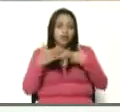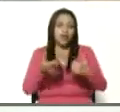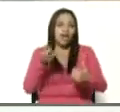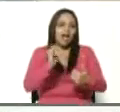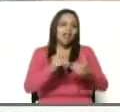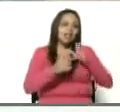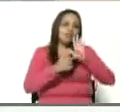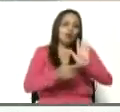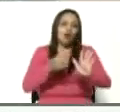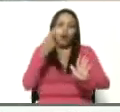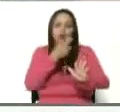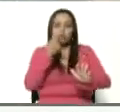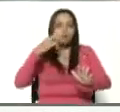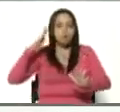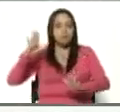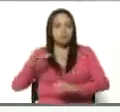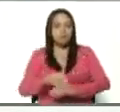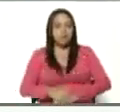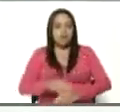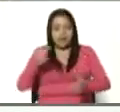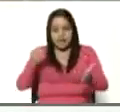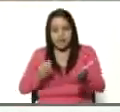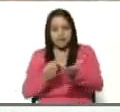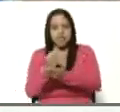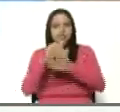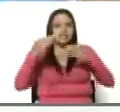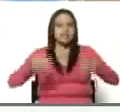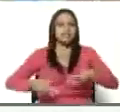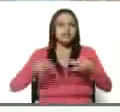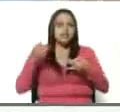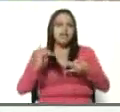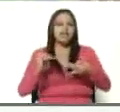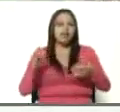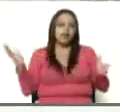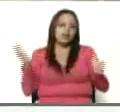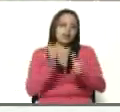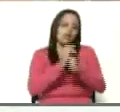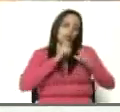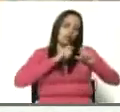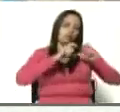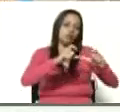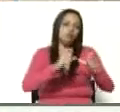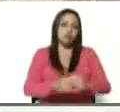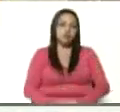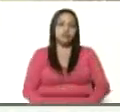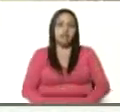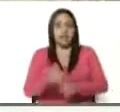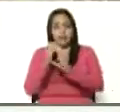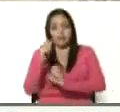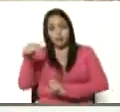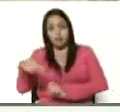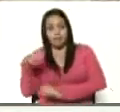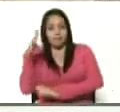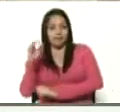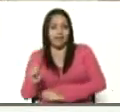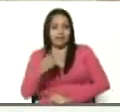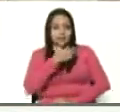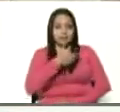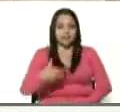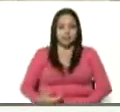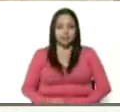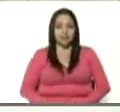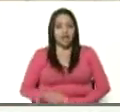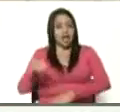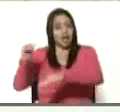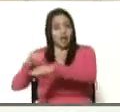el compromiso, la lealtad y que siempre estaremos conquistando corazones. Y lo esperamos por aquí por Petare, presidente. Le cubrico